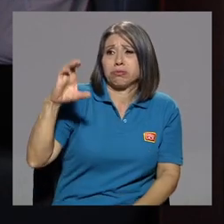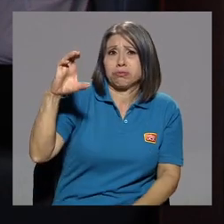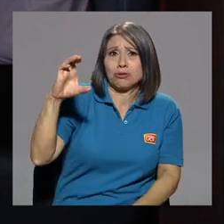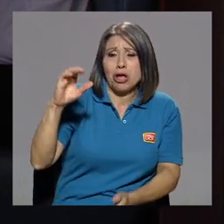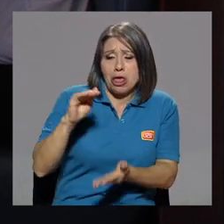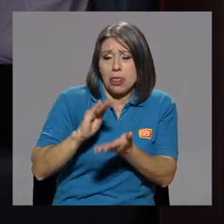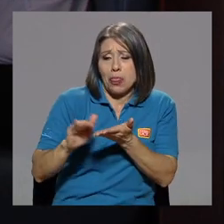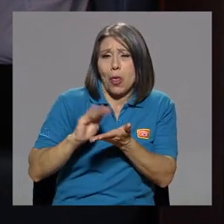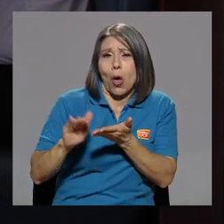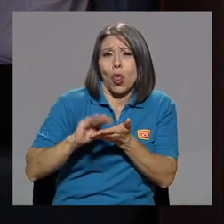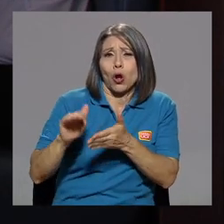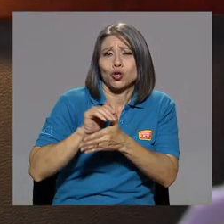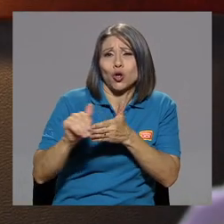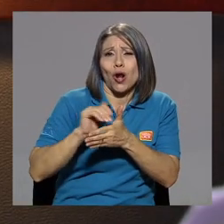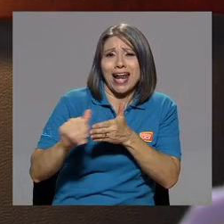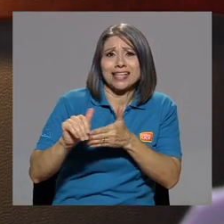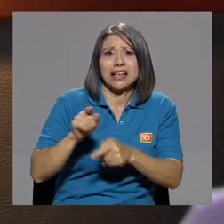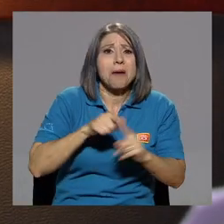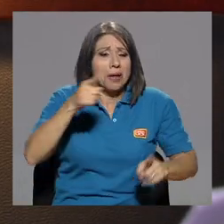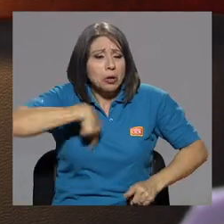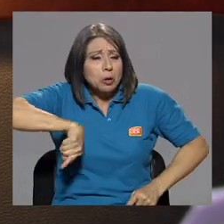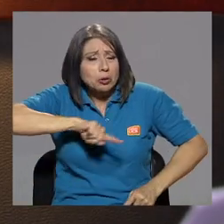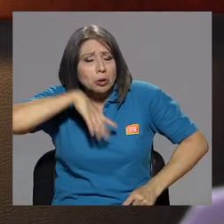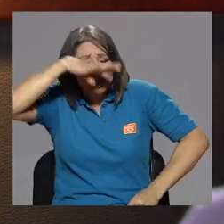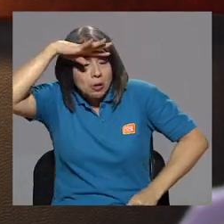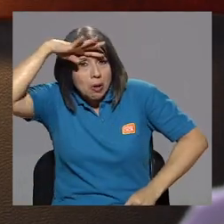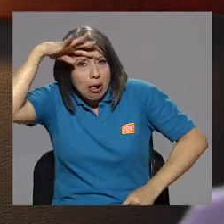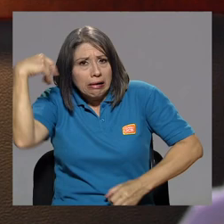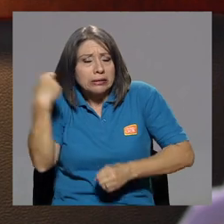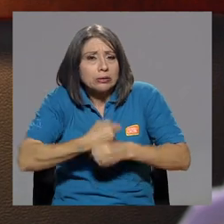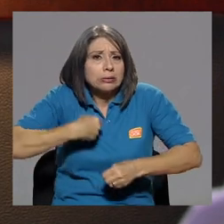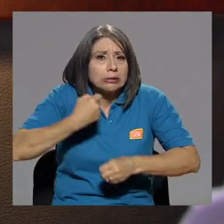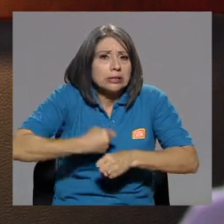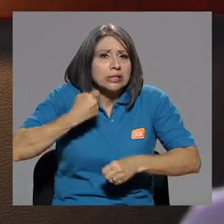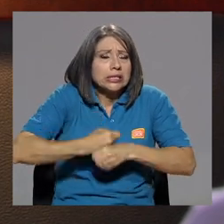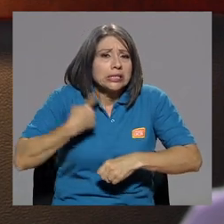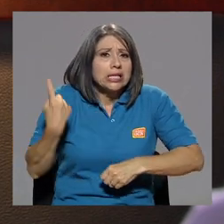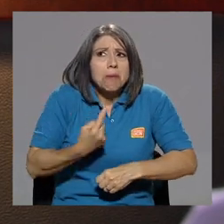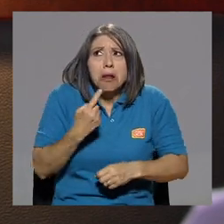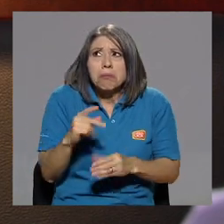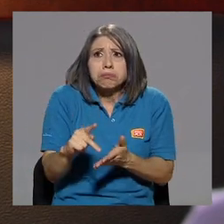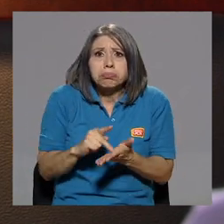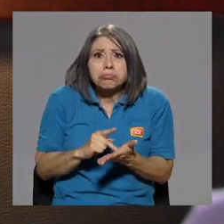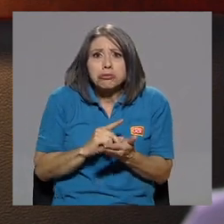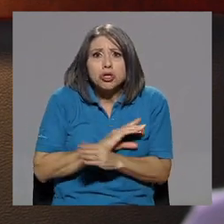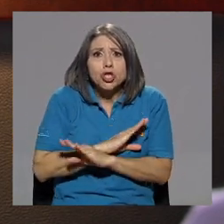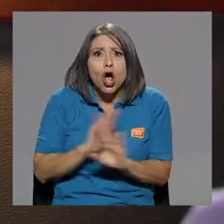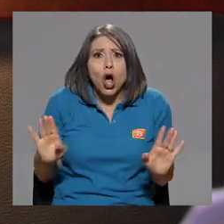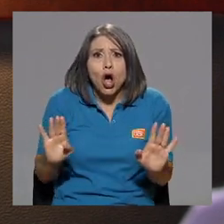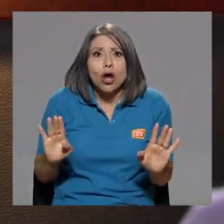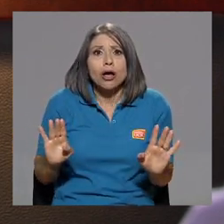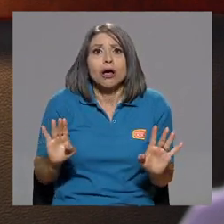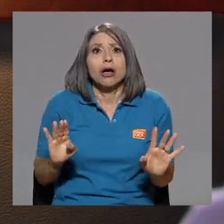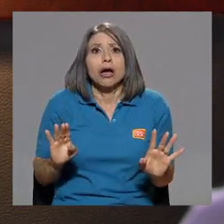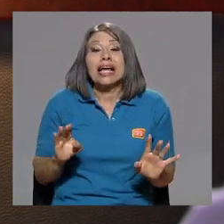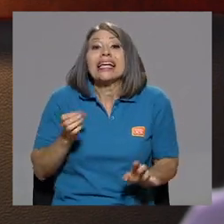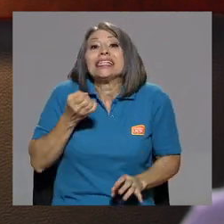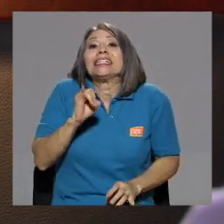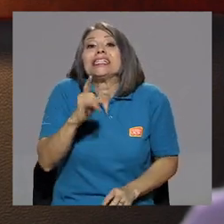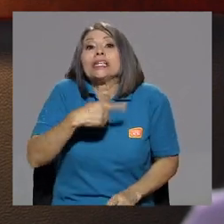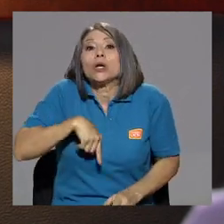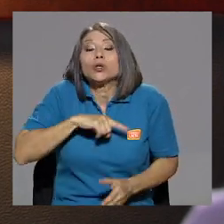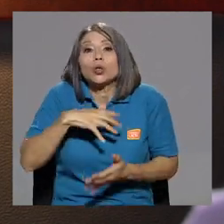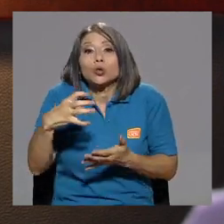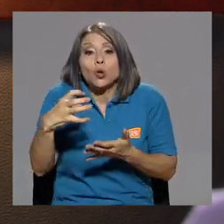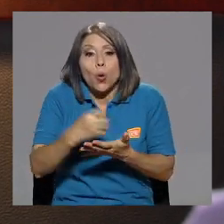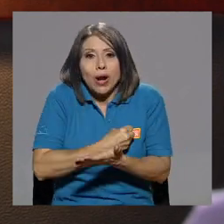nosotros, que la guapiamos todo el tiempo, que estamos, no, si cobramos Dios guarde.